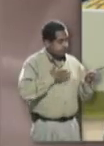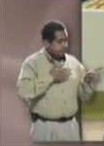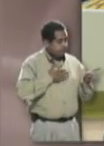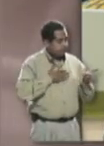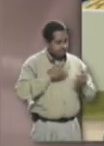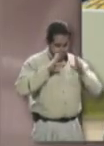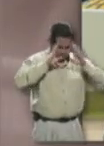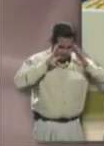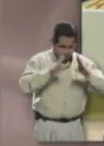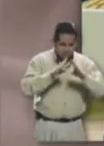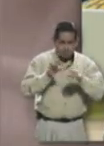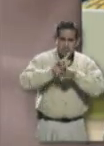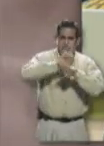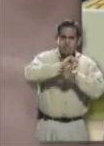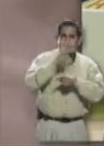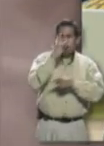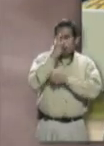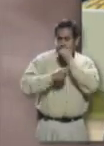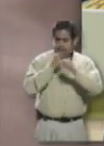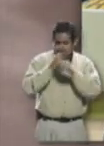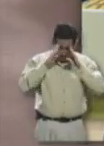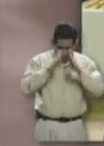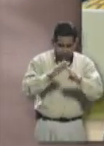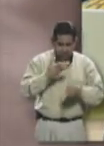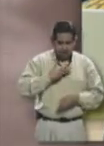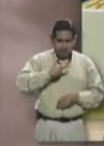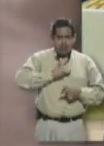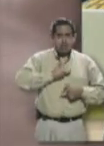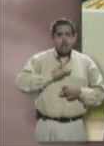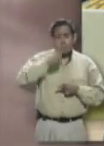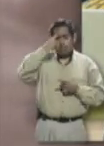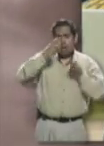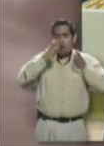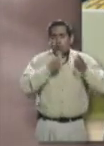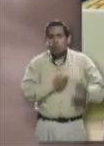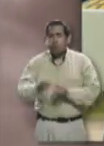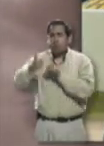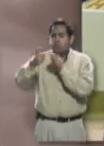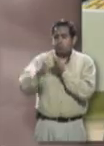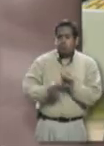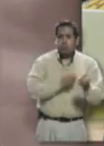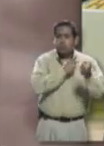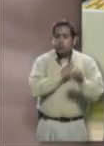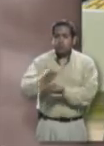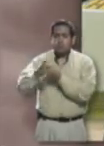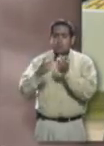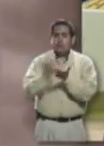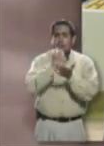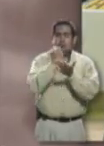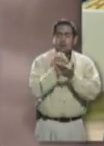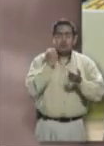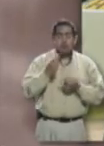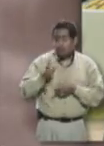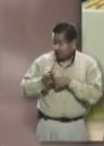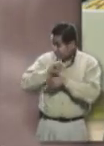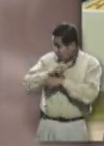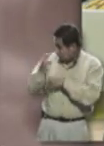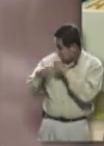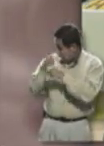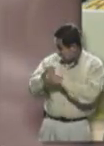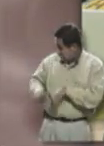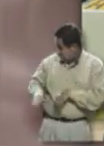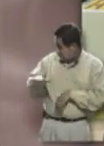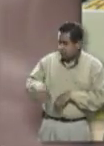Yo me he dedicado a los ocho años y esta medalla que tengo es de patinaje sobre hielo artístico. Desde que tenías ocho años